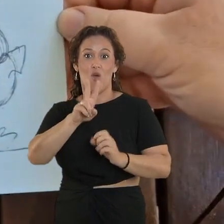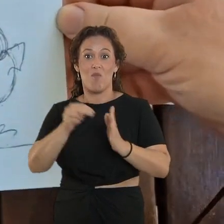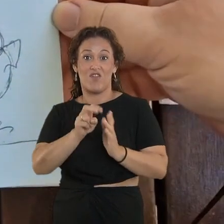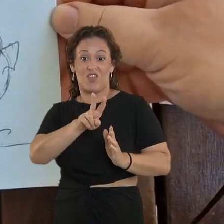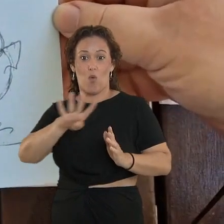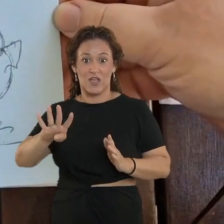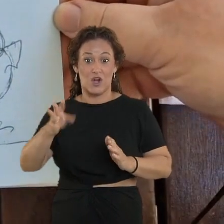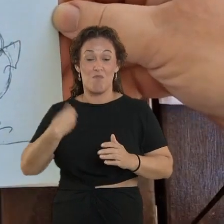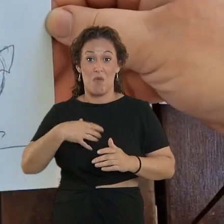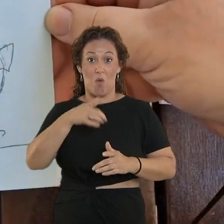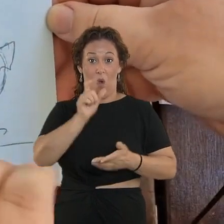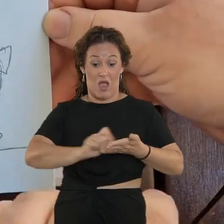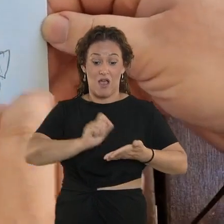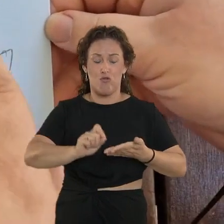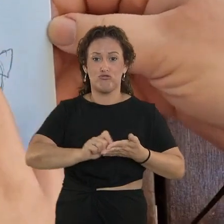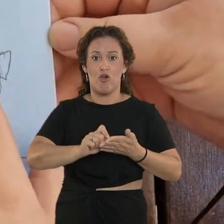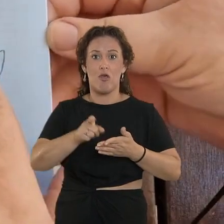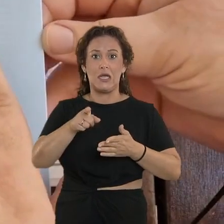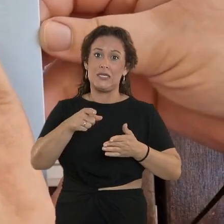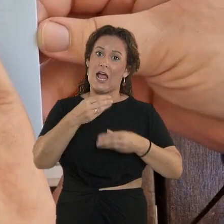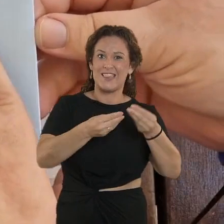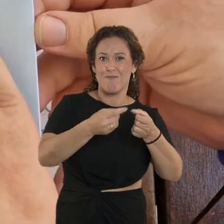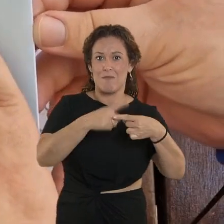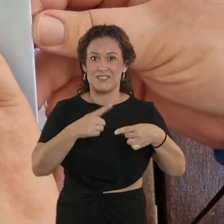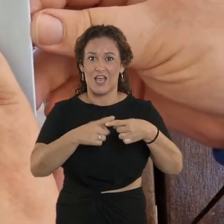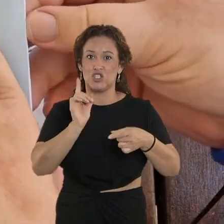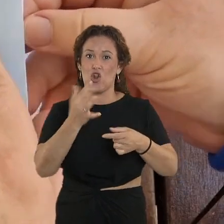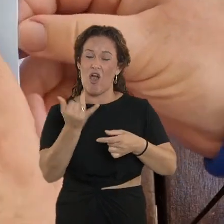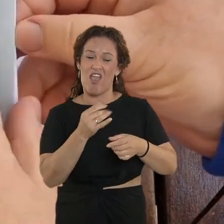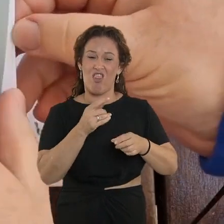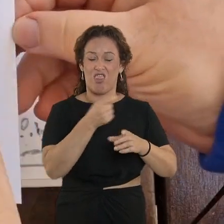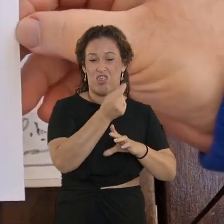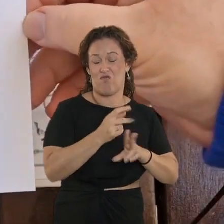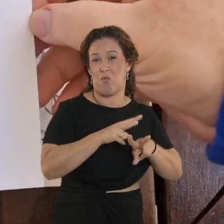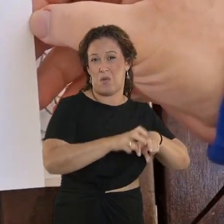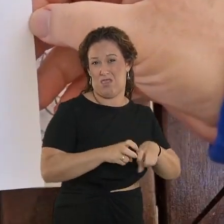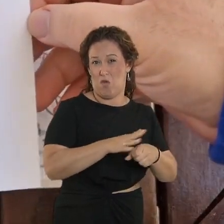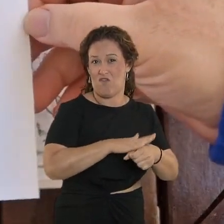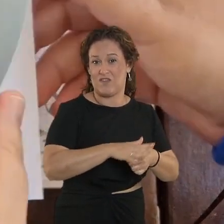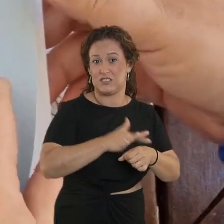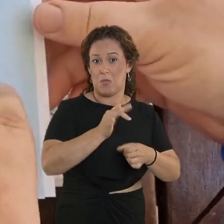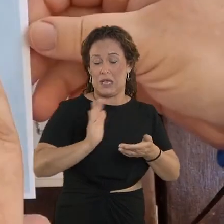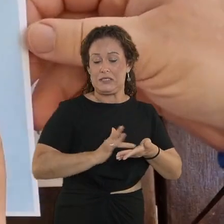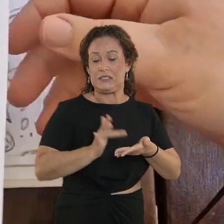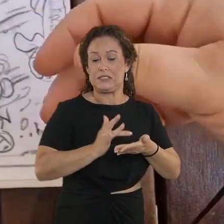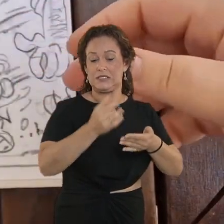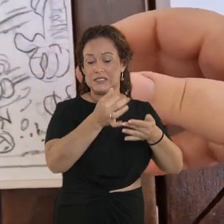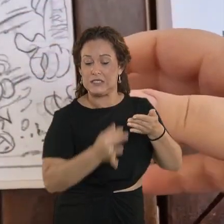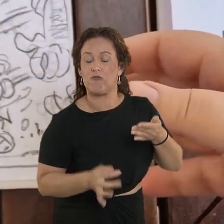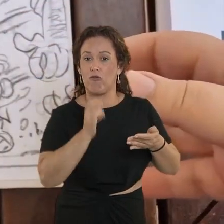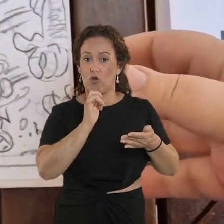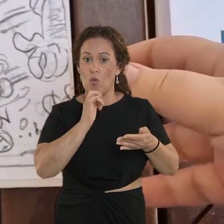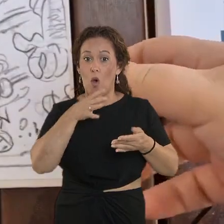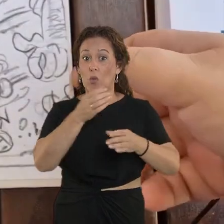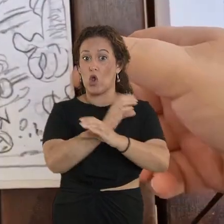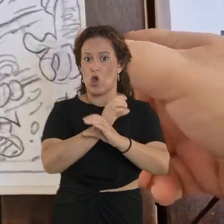dejó sin acabar, del que solo tenemos los bocetos y las páginas de guión. Esto se ha lanzado recientemente, agotando su primera tirada, y